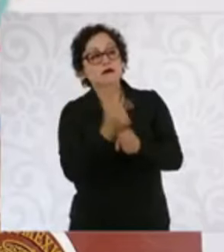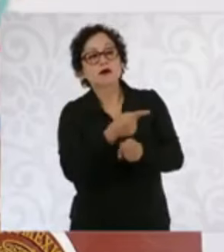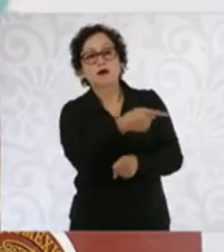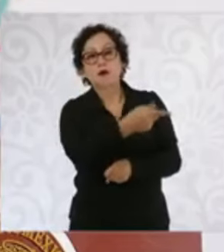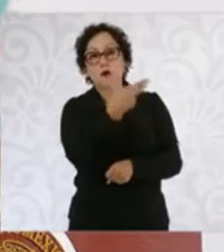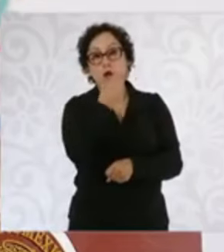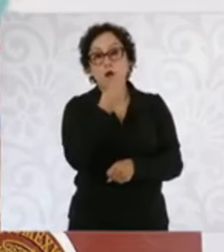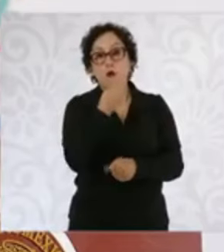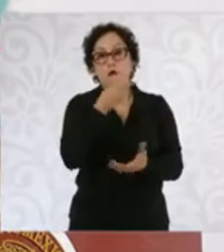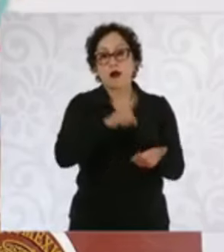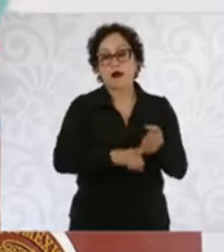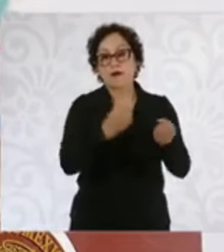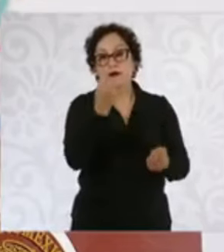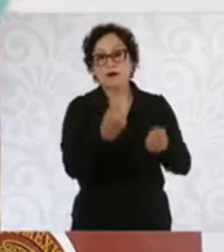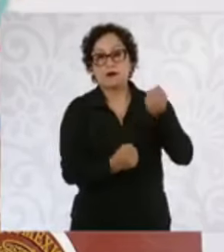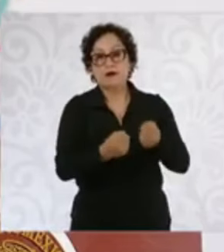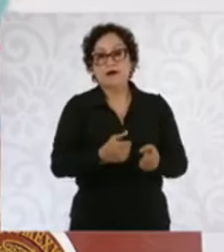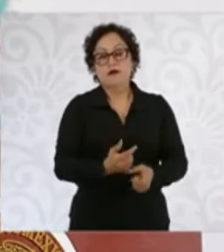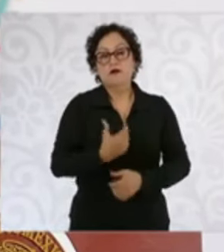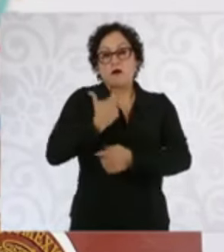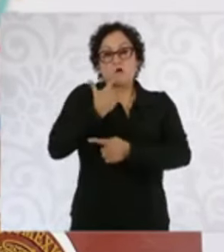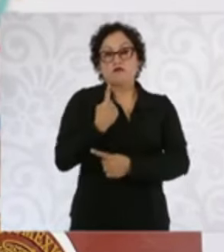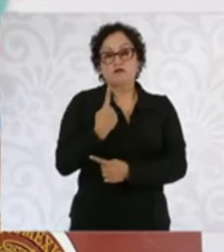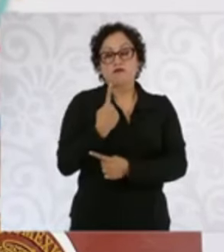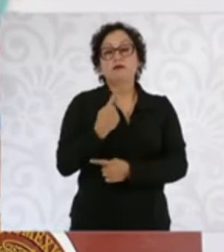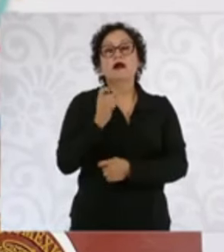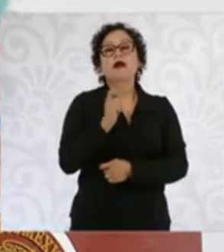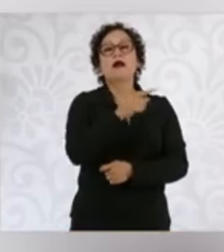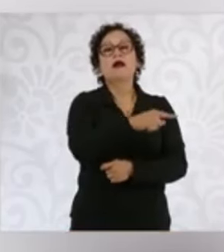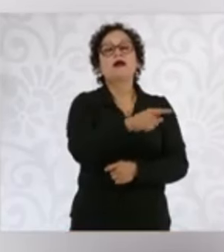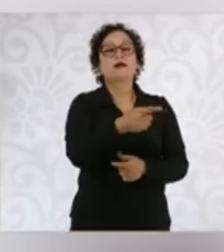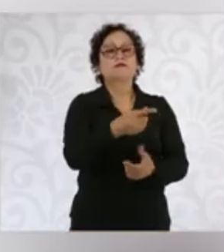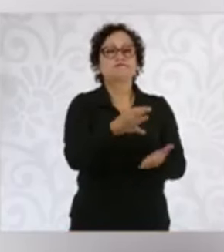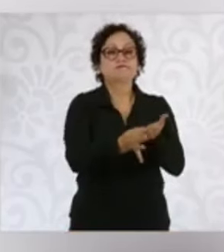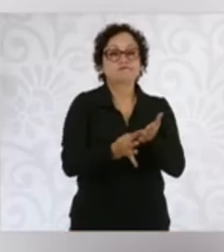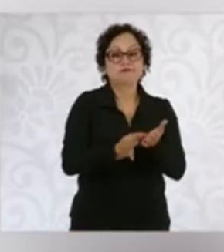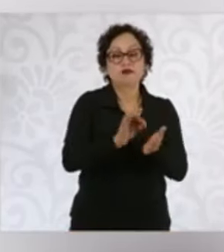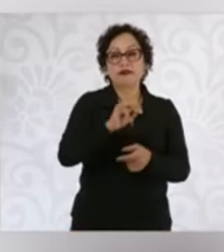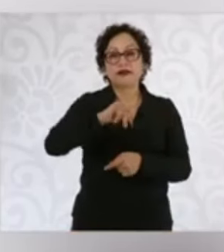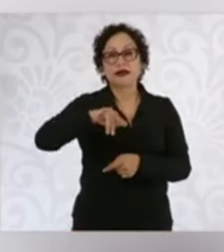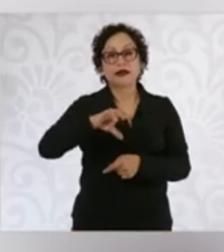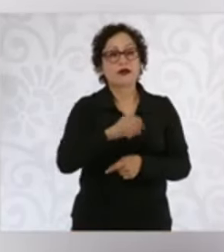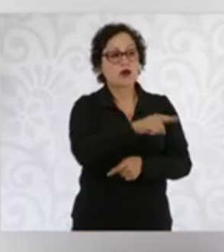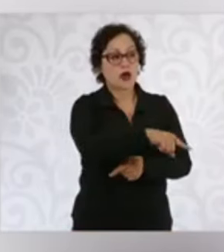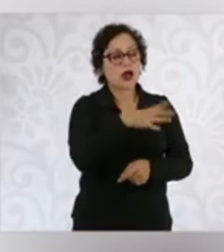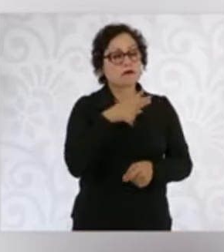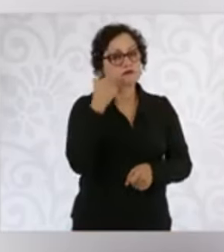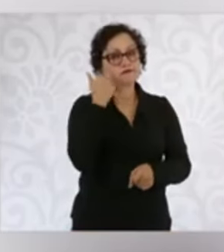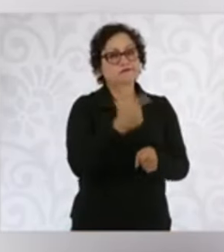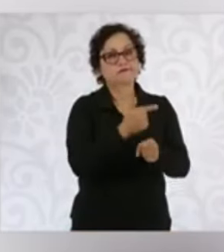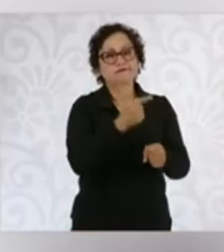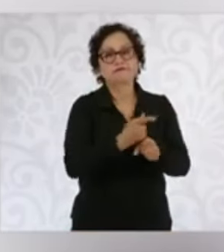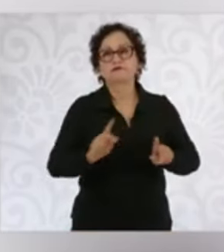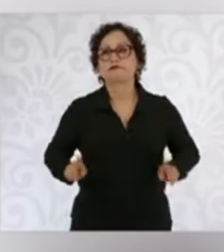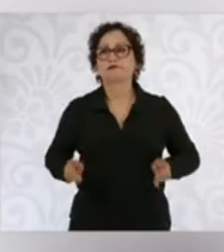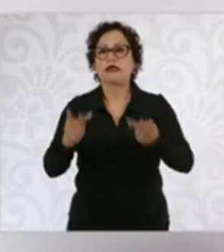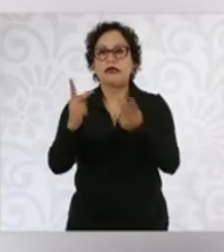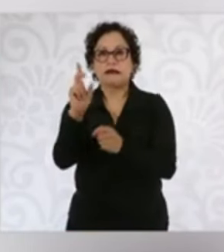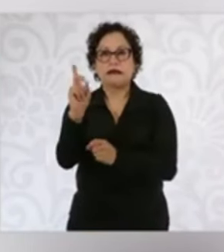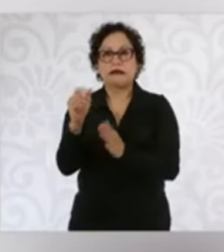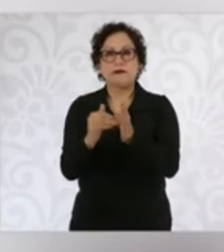vehículo con un arma larga y 36 kilos de pastillas de fentanilo, cuyo costo en el mercado es superior a 130 millones de pesos.